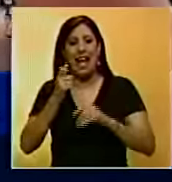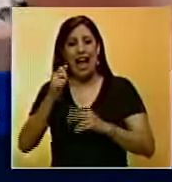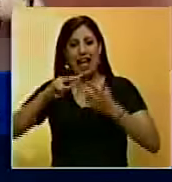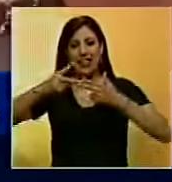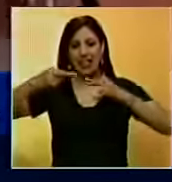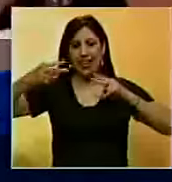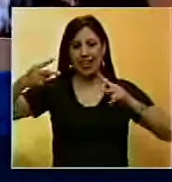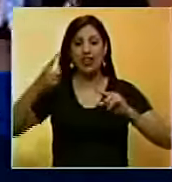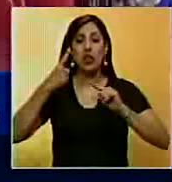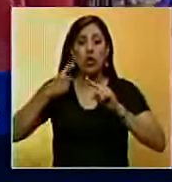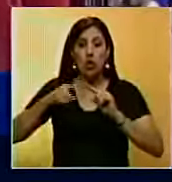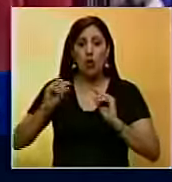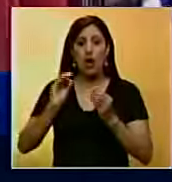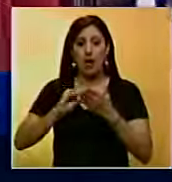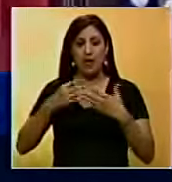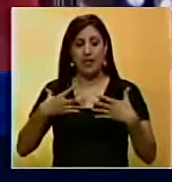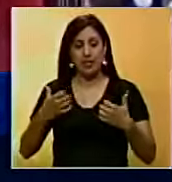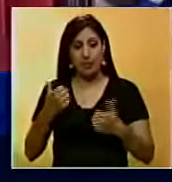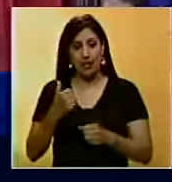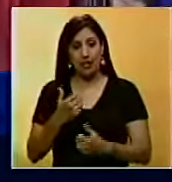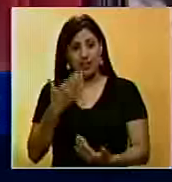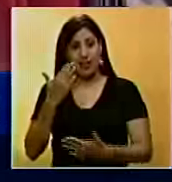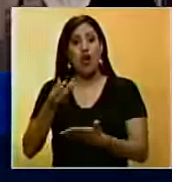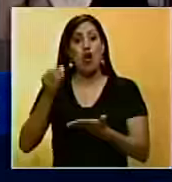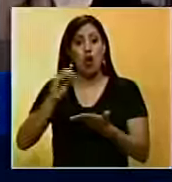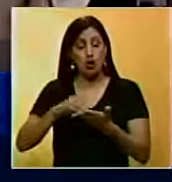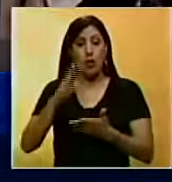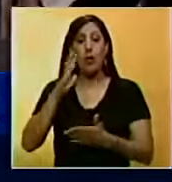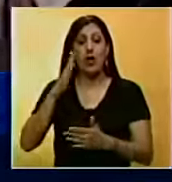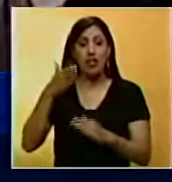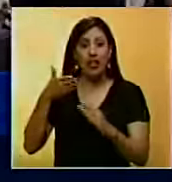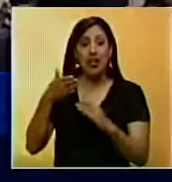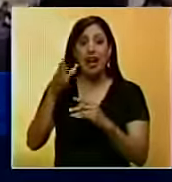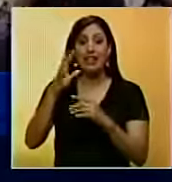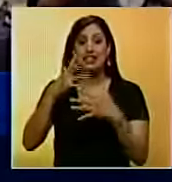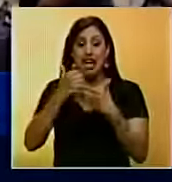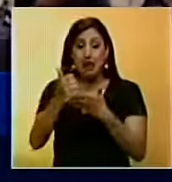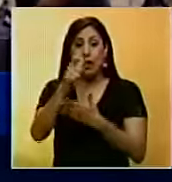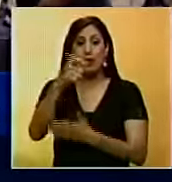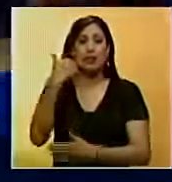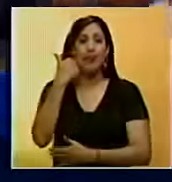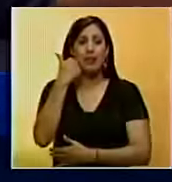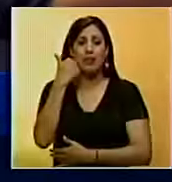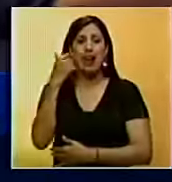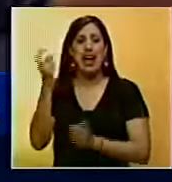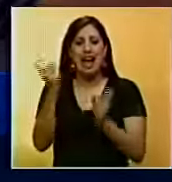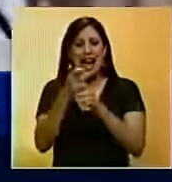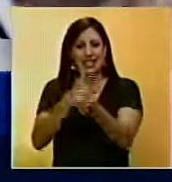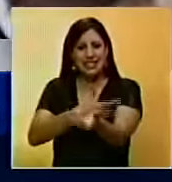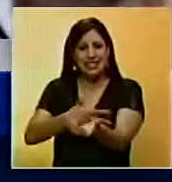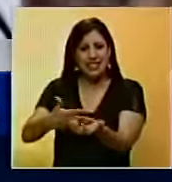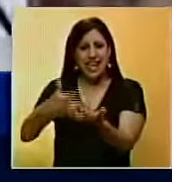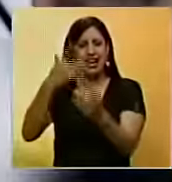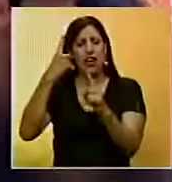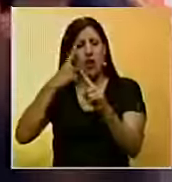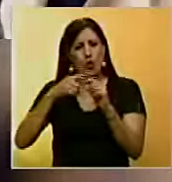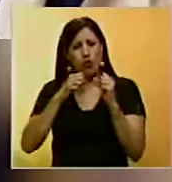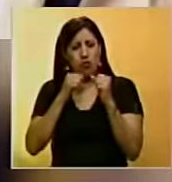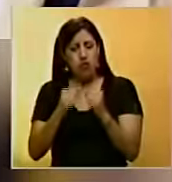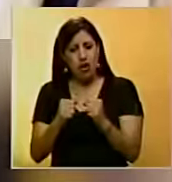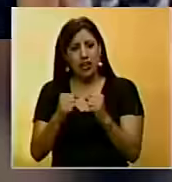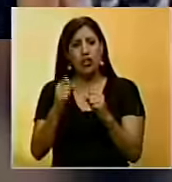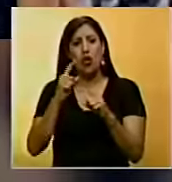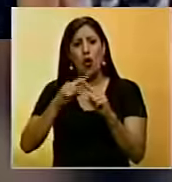restauración de su función normal. De esta forma se podría atacar en niños enfermedades como la leucemia linfoblástica aguda